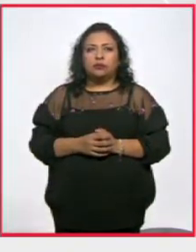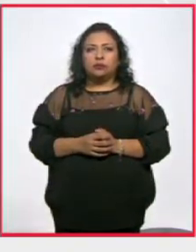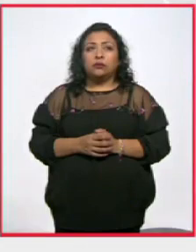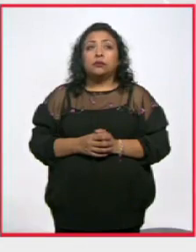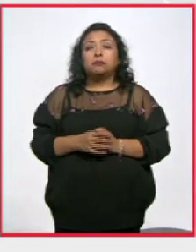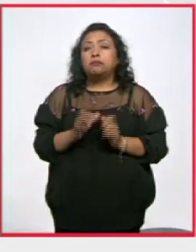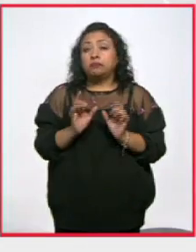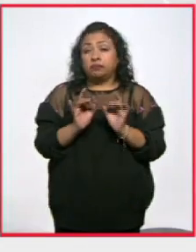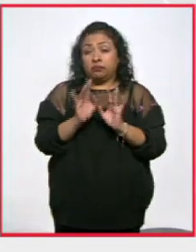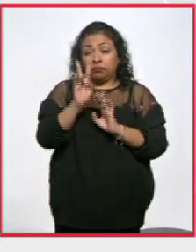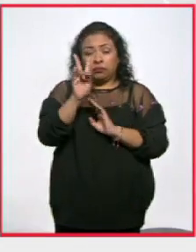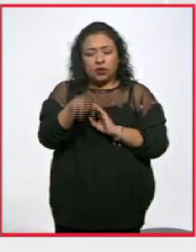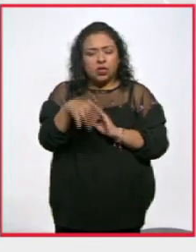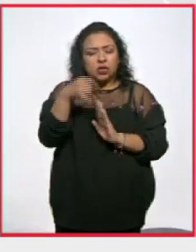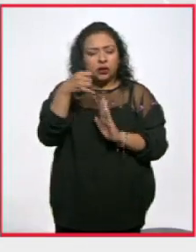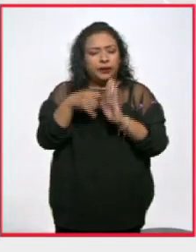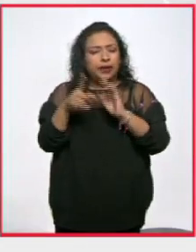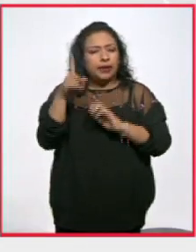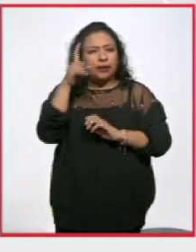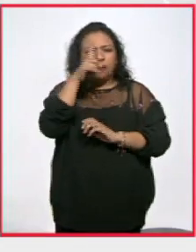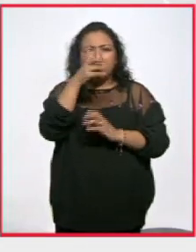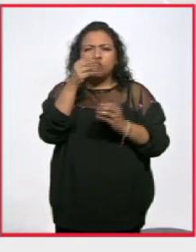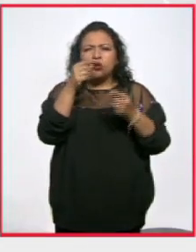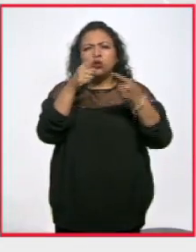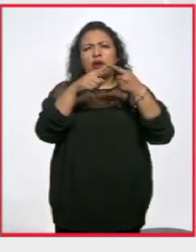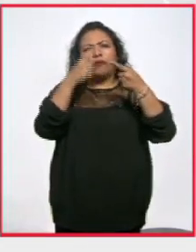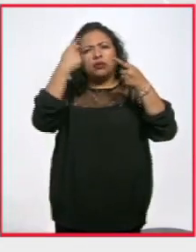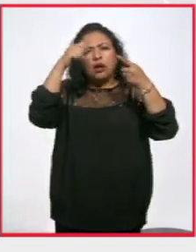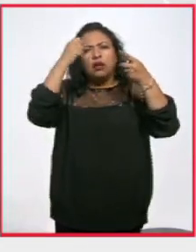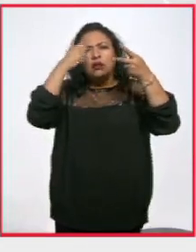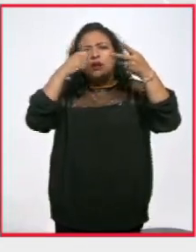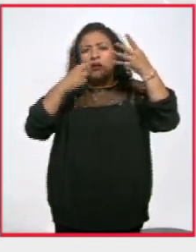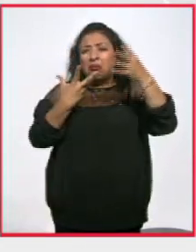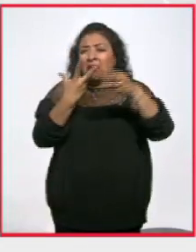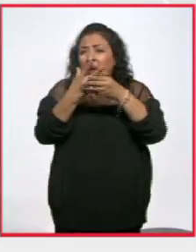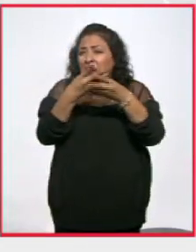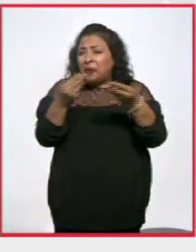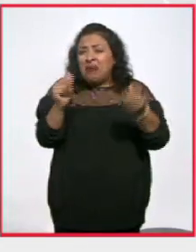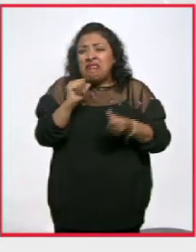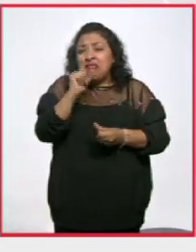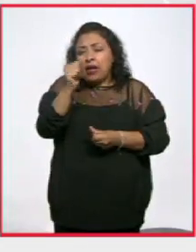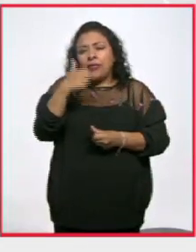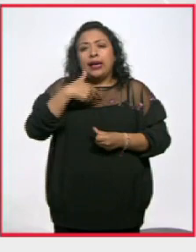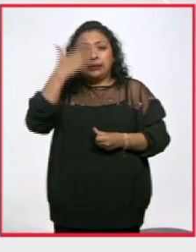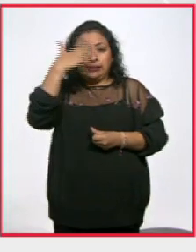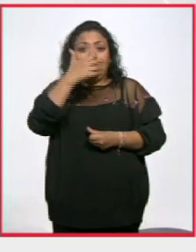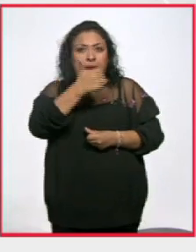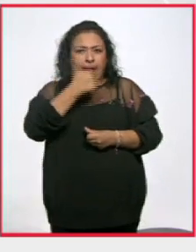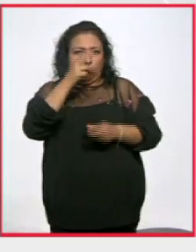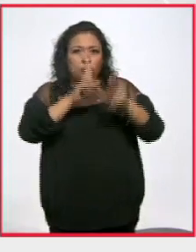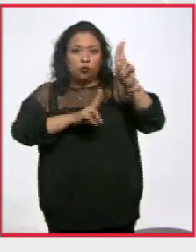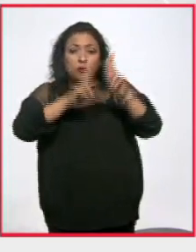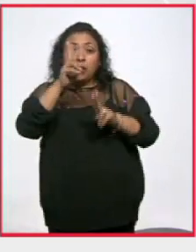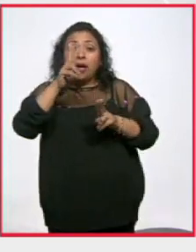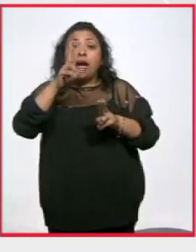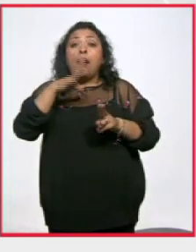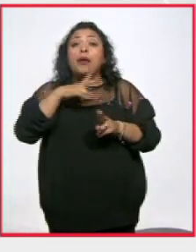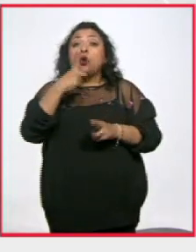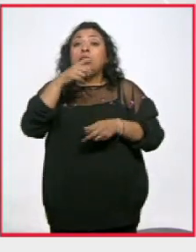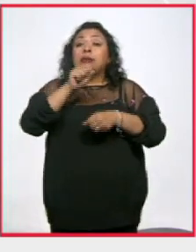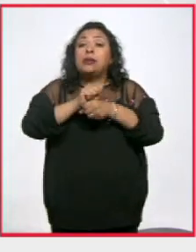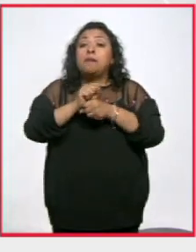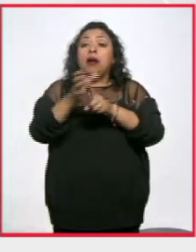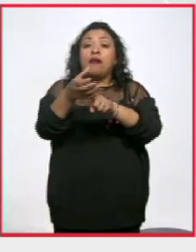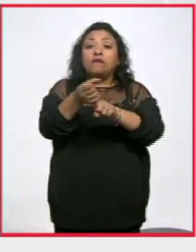El caso es muy complejo. Hay muchas teorías y ninguna solución. Se sabe que los estudiantes de la normal llevaban una semana